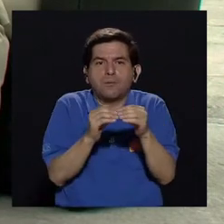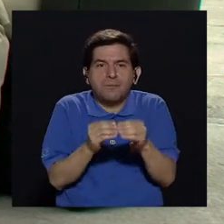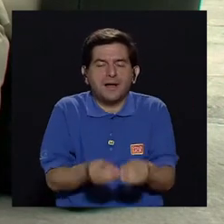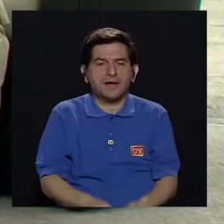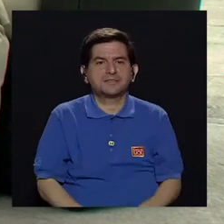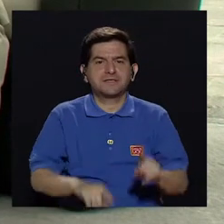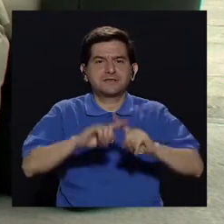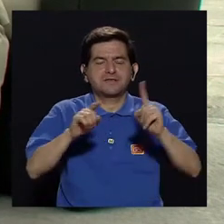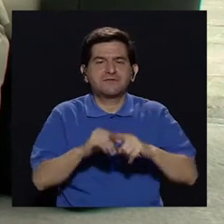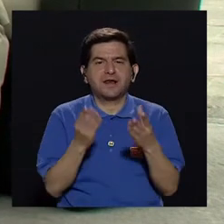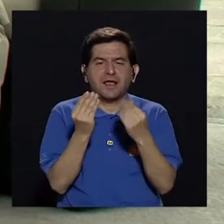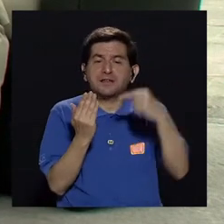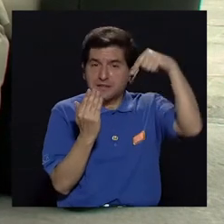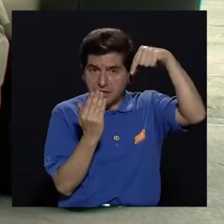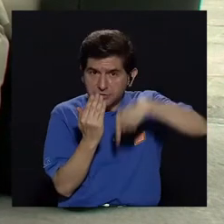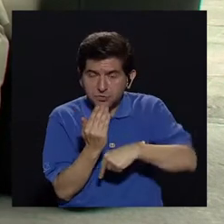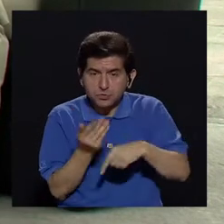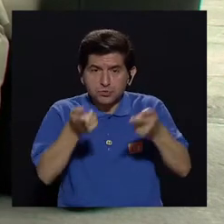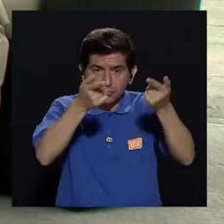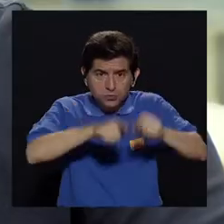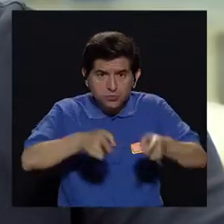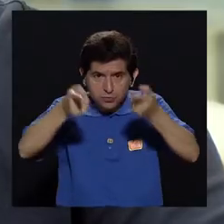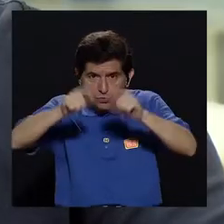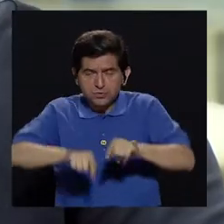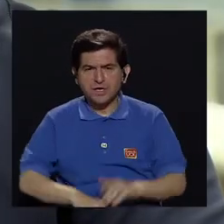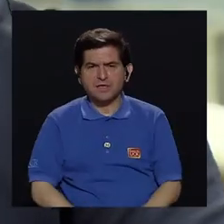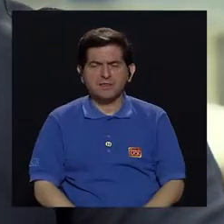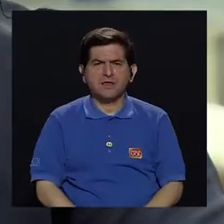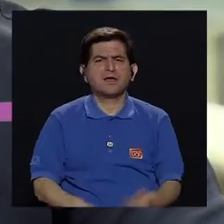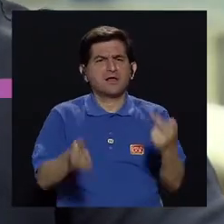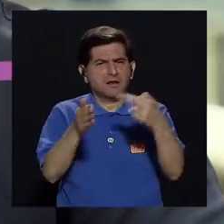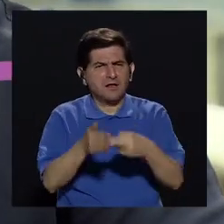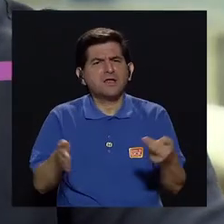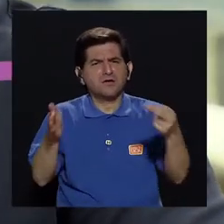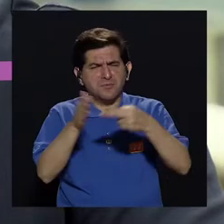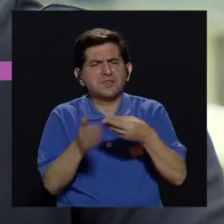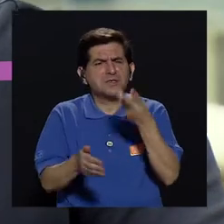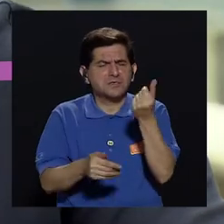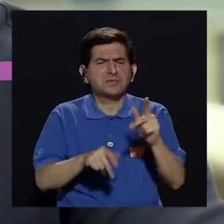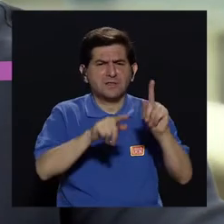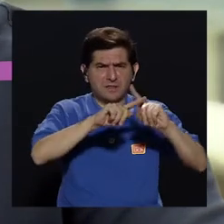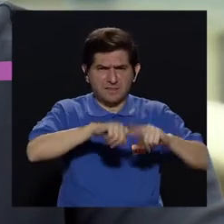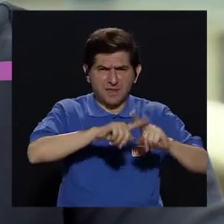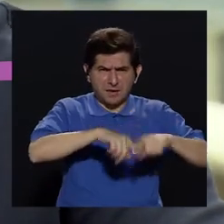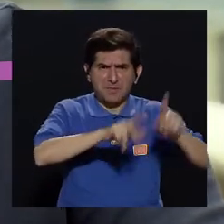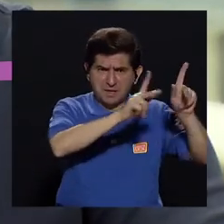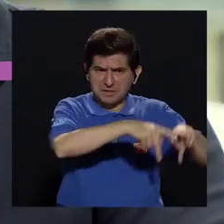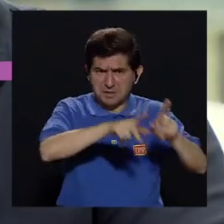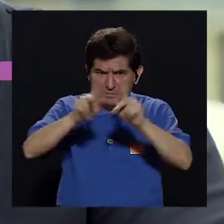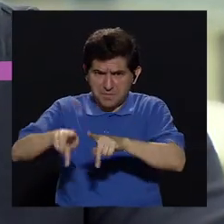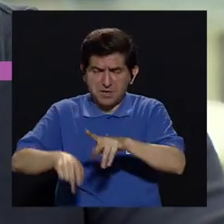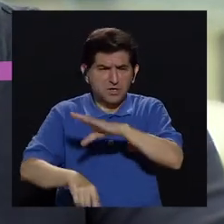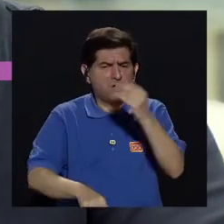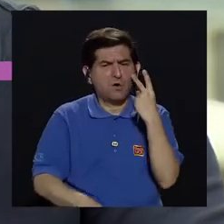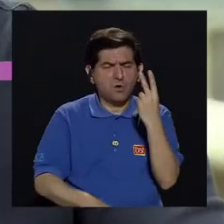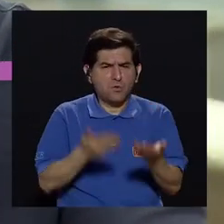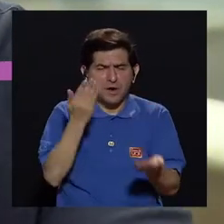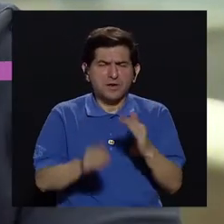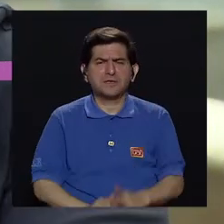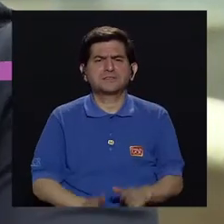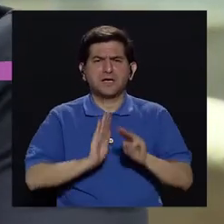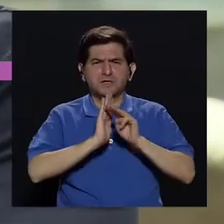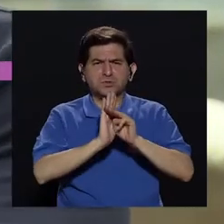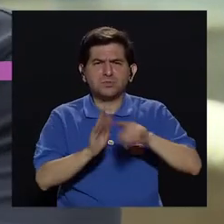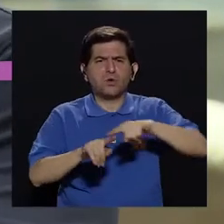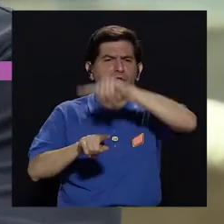o más ataques de pánico. Sí. ¿Qué tan frecuente se puede dar, es muy variable de persona a persona o más, o se ha visto que